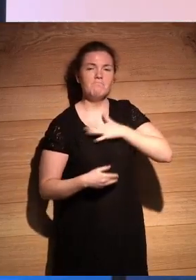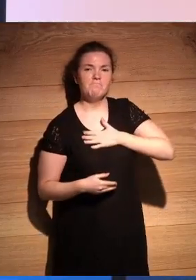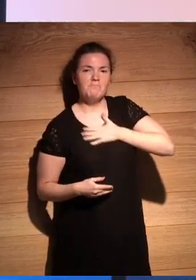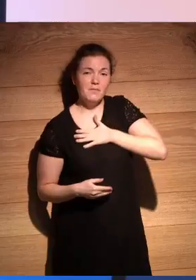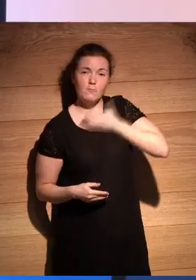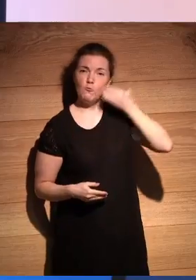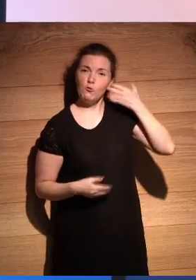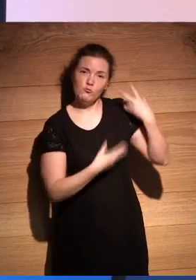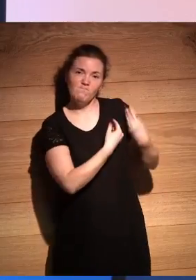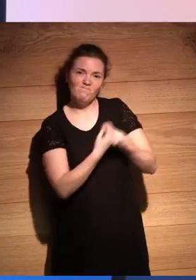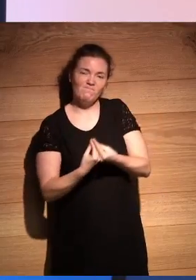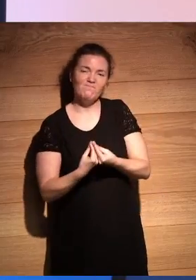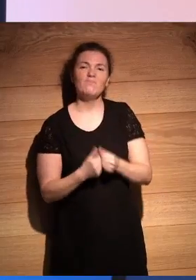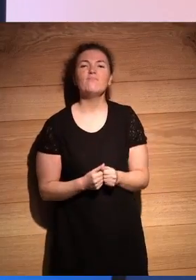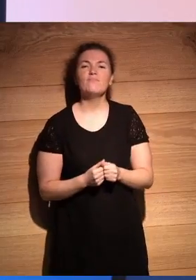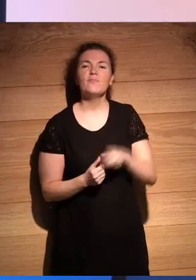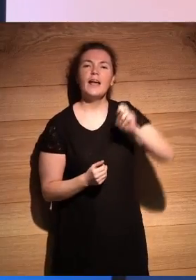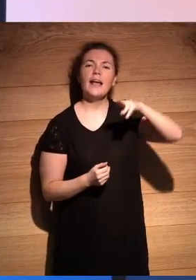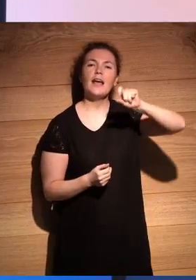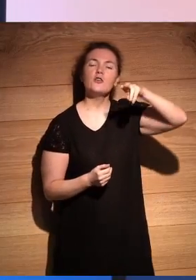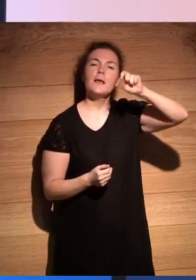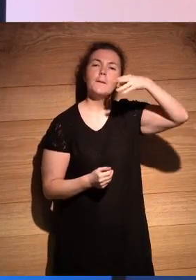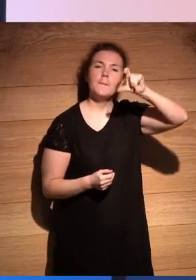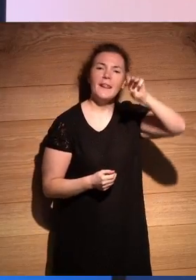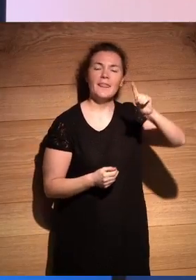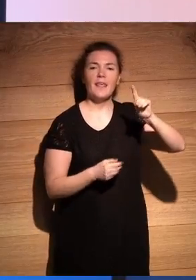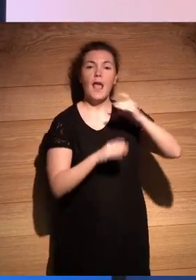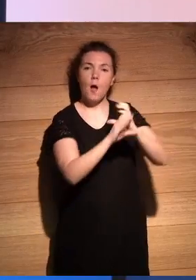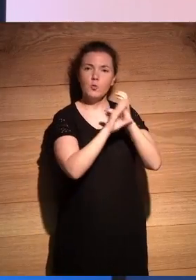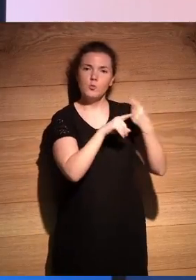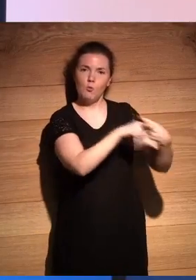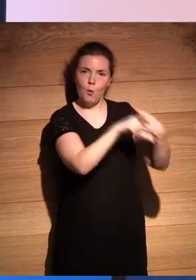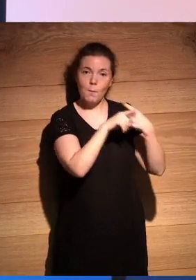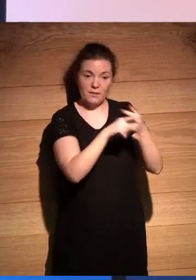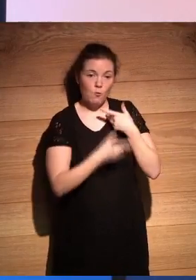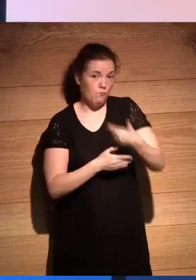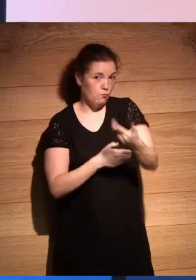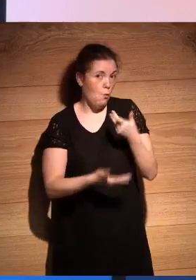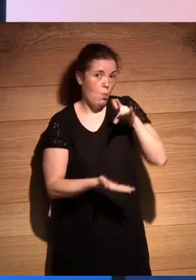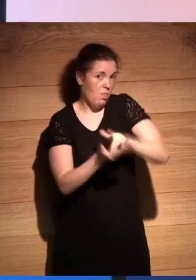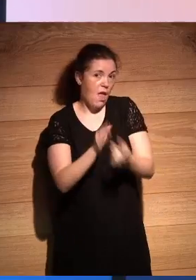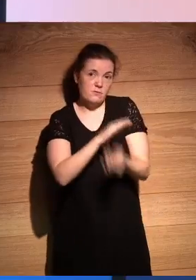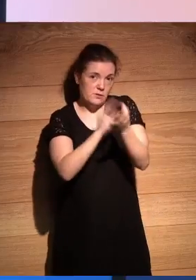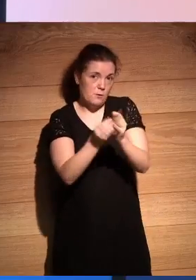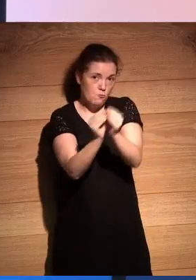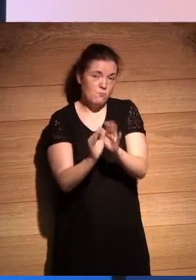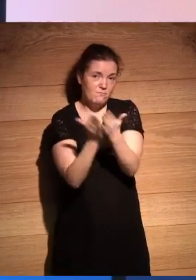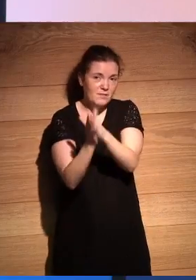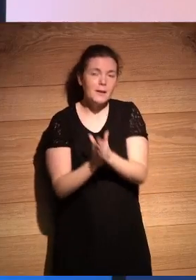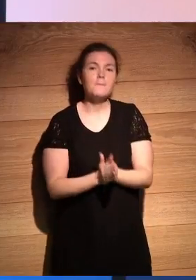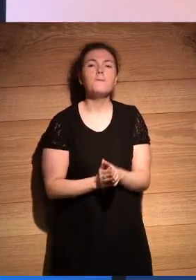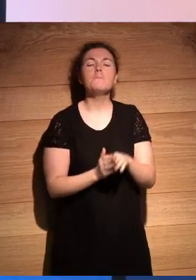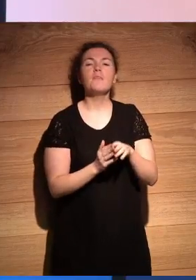un orgullo que esté aquí con nosotros, don Carlos Alberdi, nuestros autobuses compartidos, algún día los publicaremos, Rodrigo Fresán,